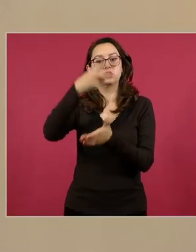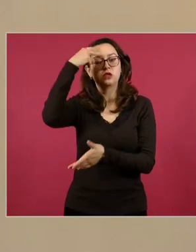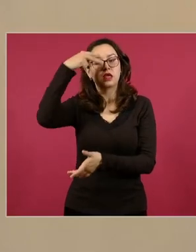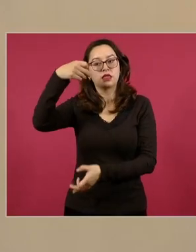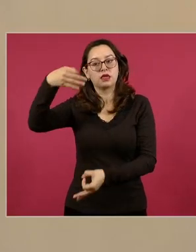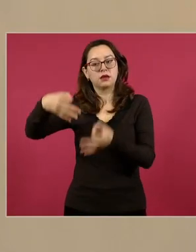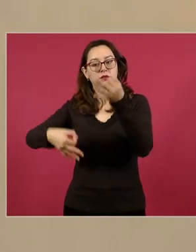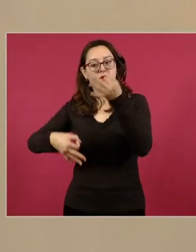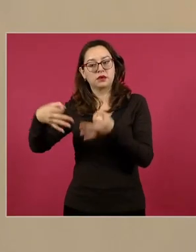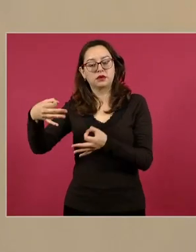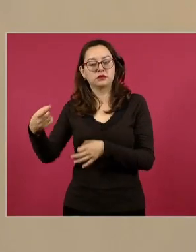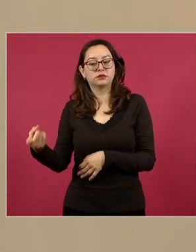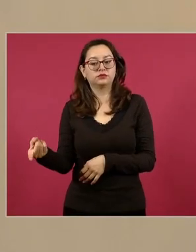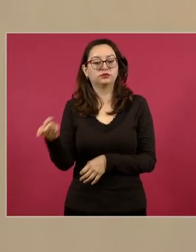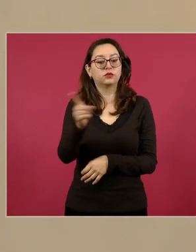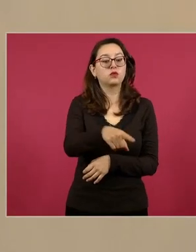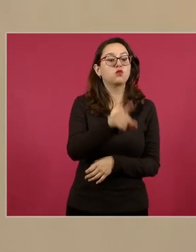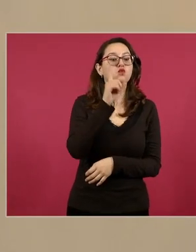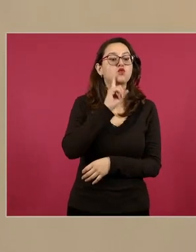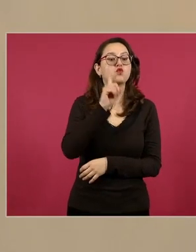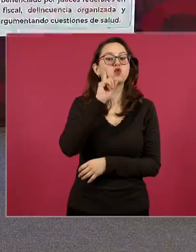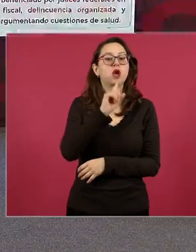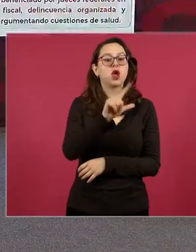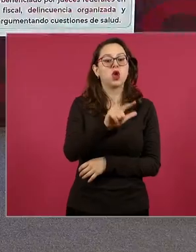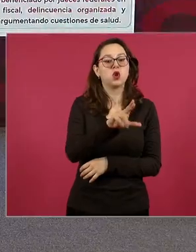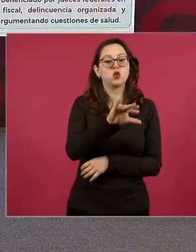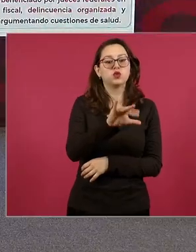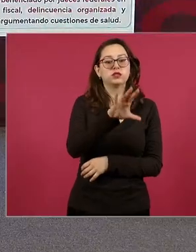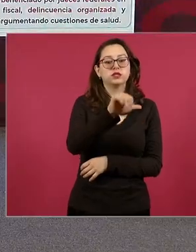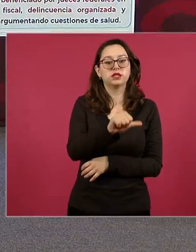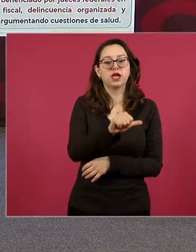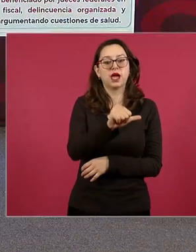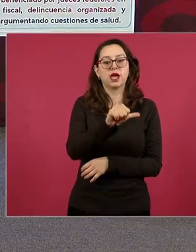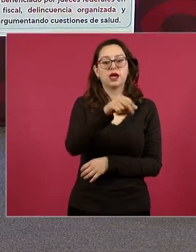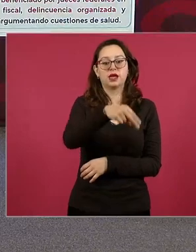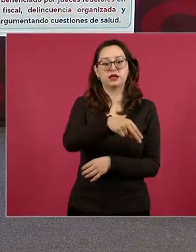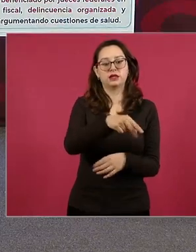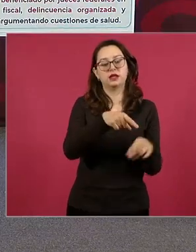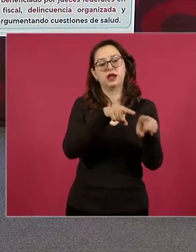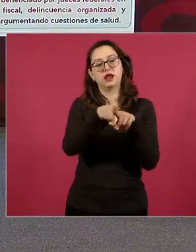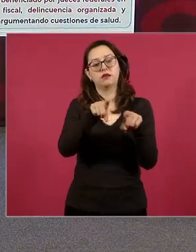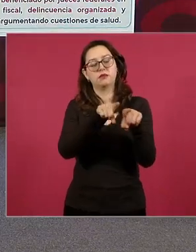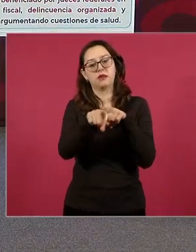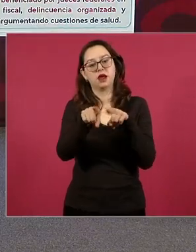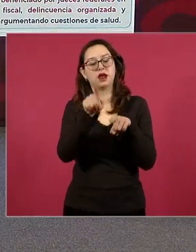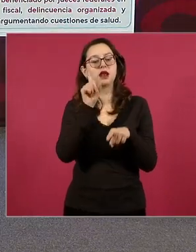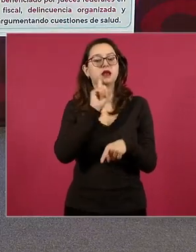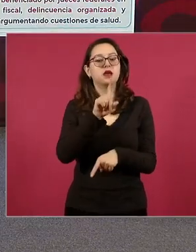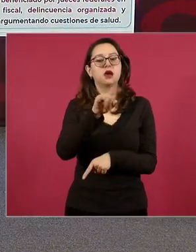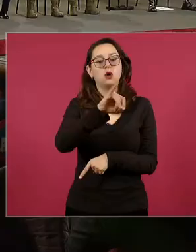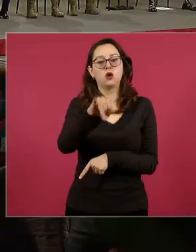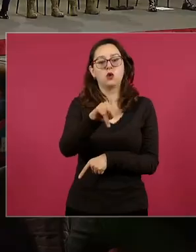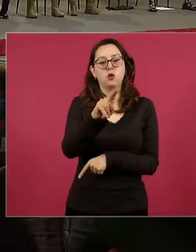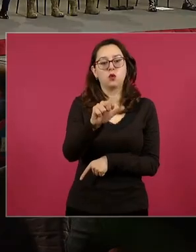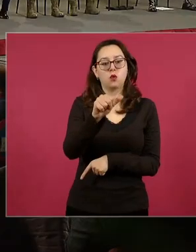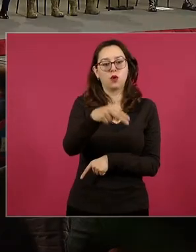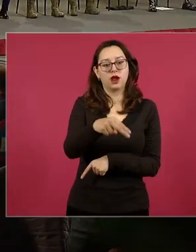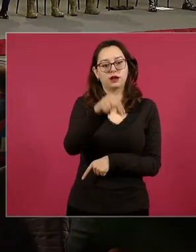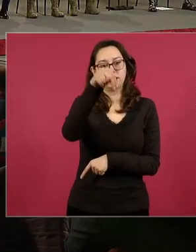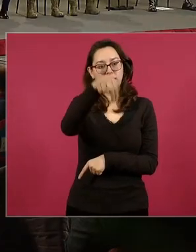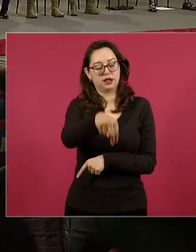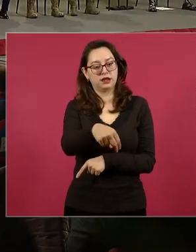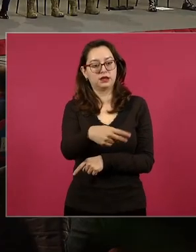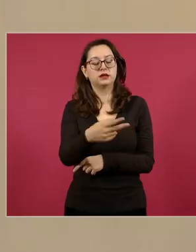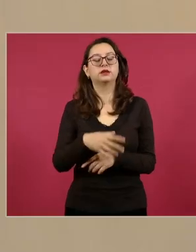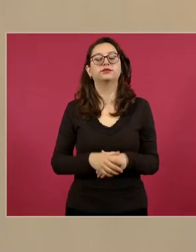caso es Lucía N., hermana de Juan N. El 15 de noviembre de este año, el juez Medina